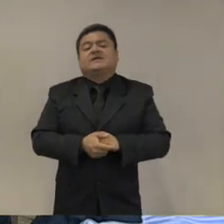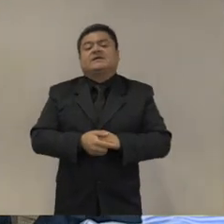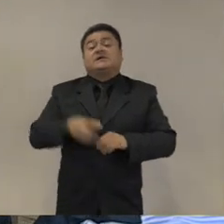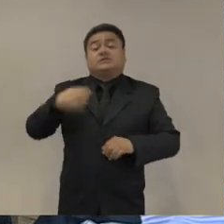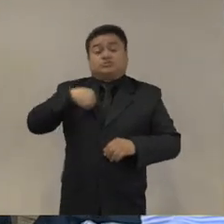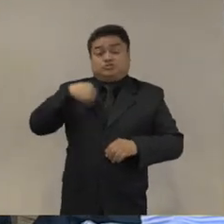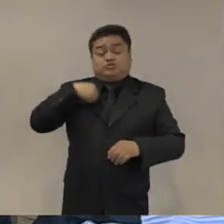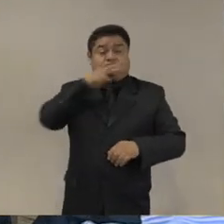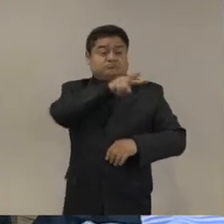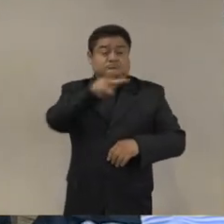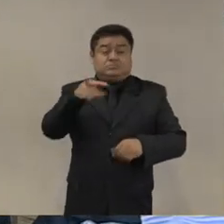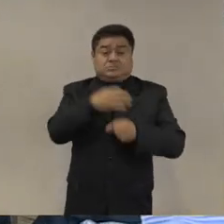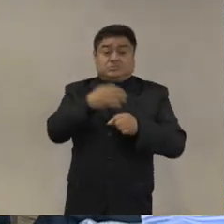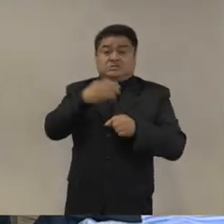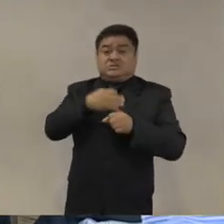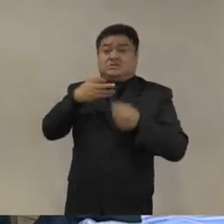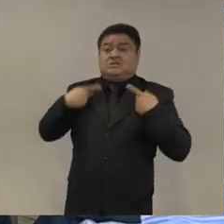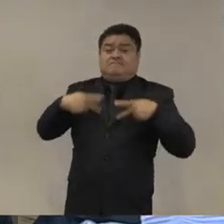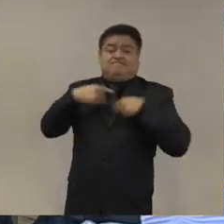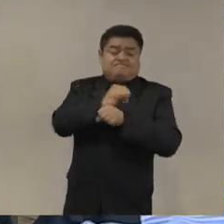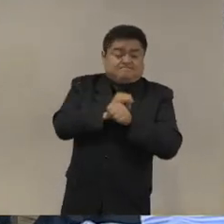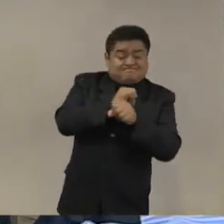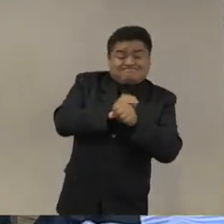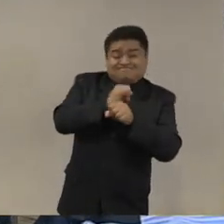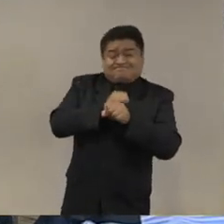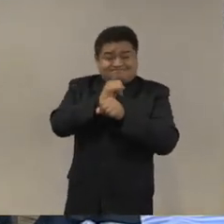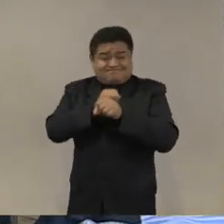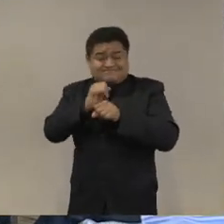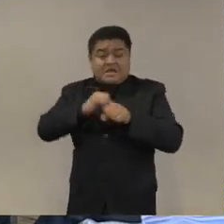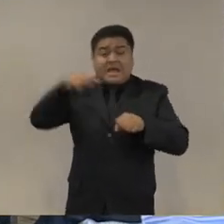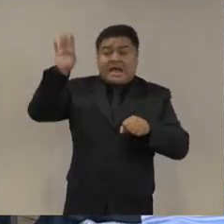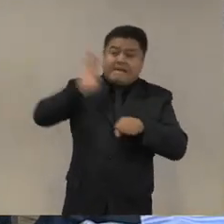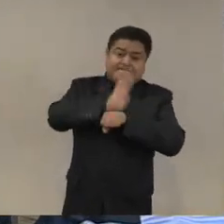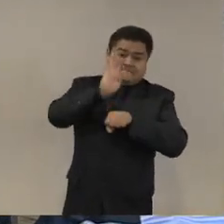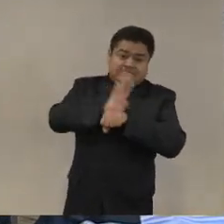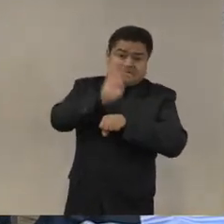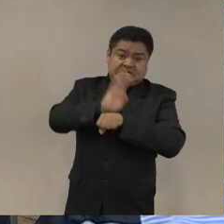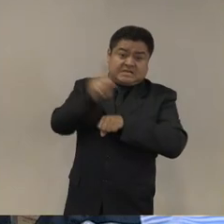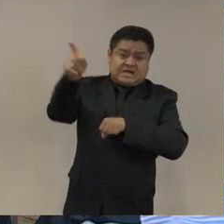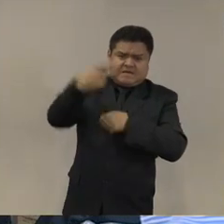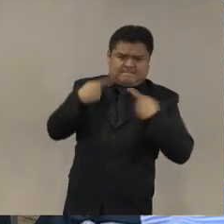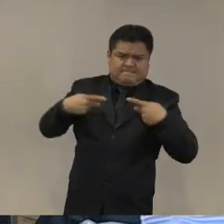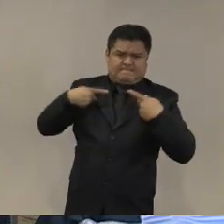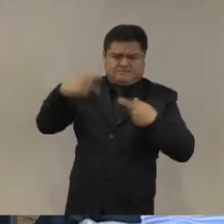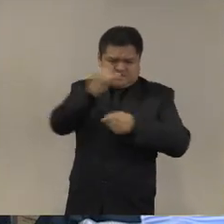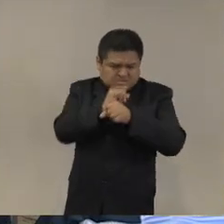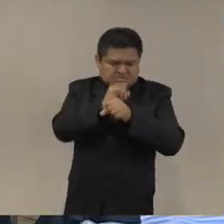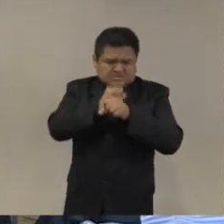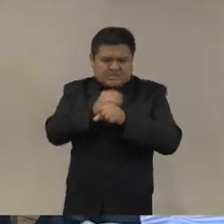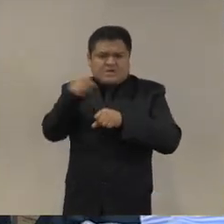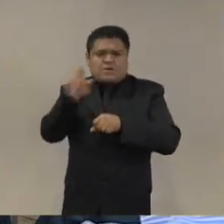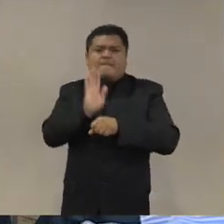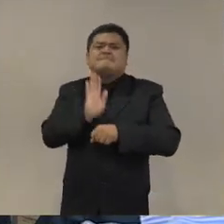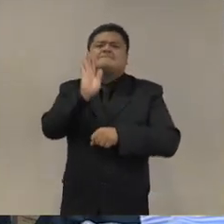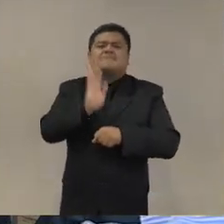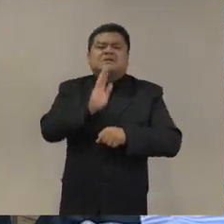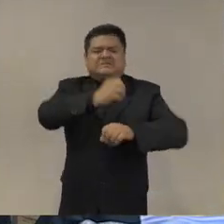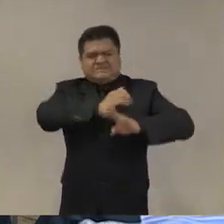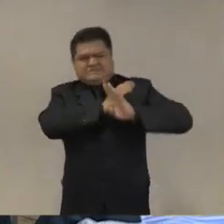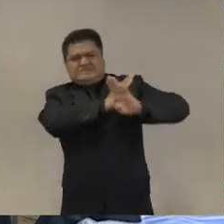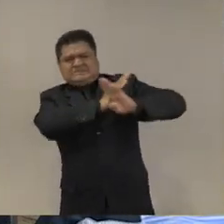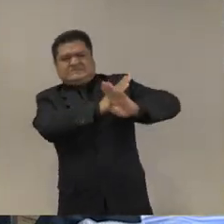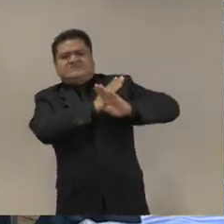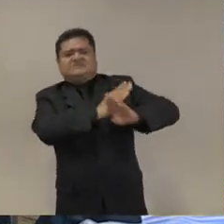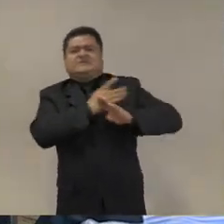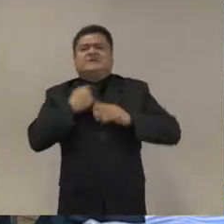la búsqueda del conocimiento y la investigación científica en Brasil como un acto en sí mismo de resistencia yo sé que puede parecer poco